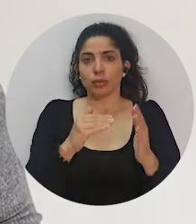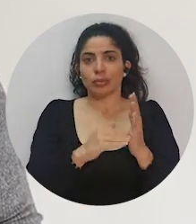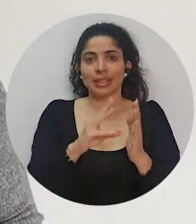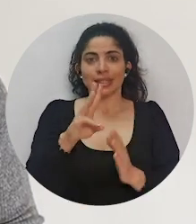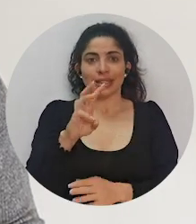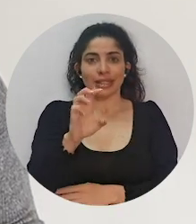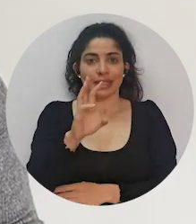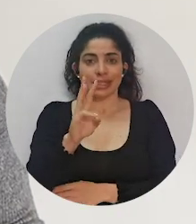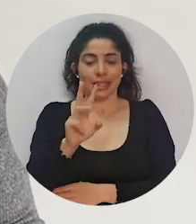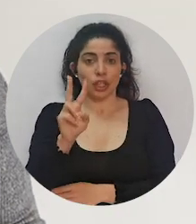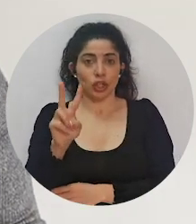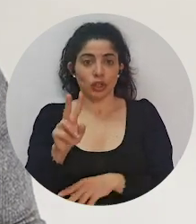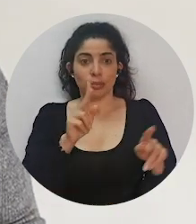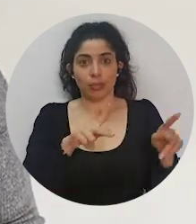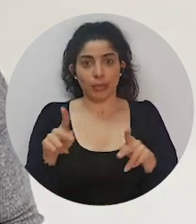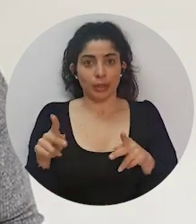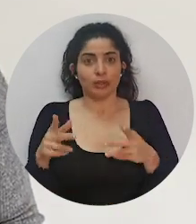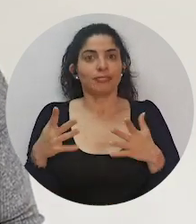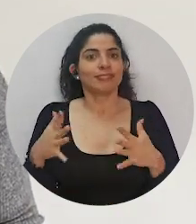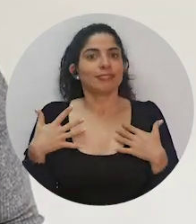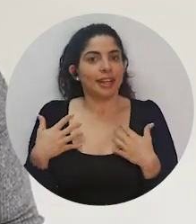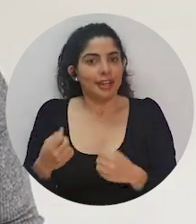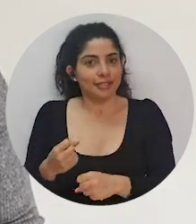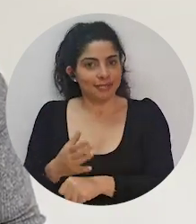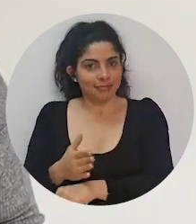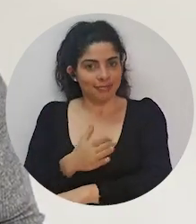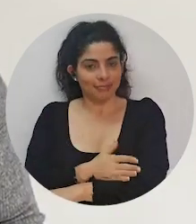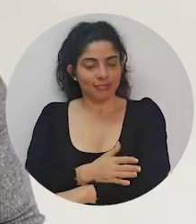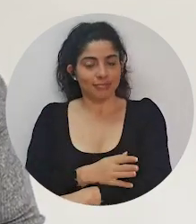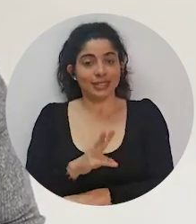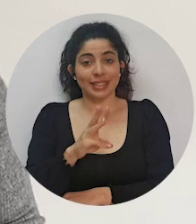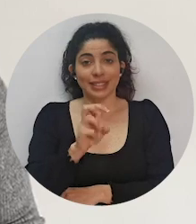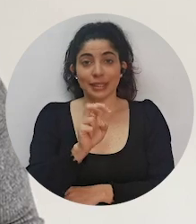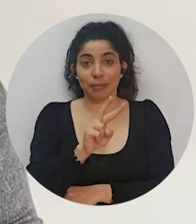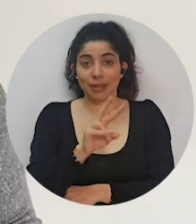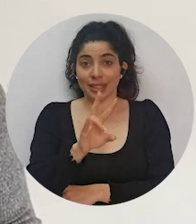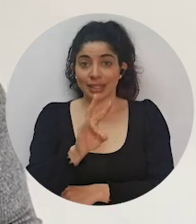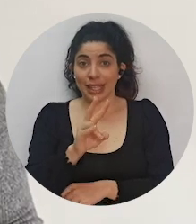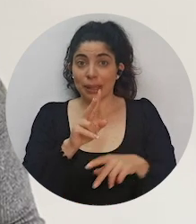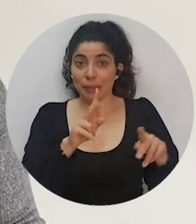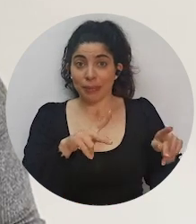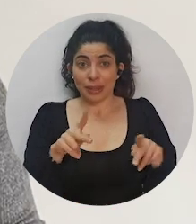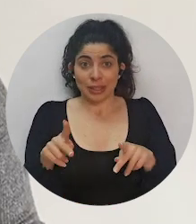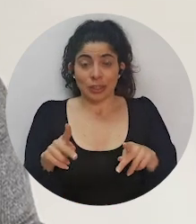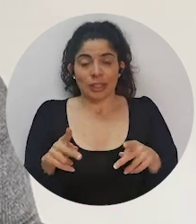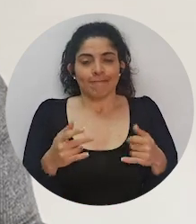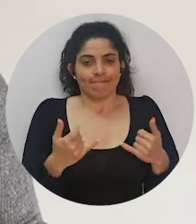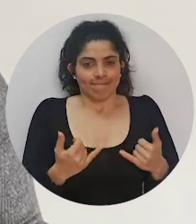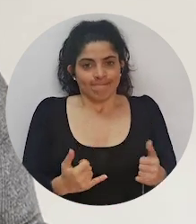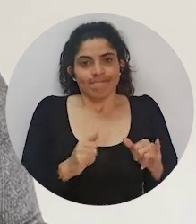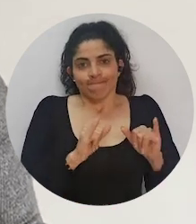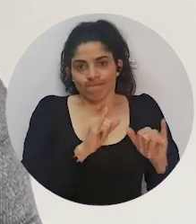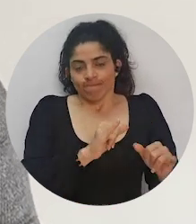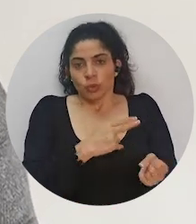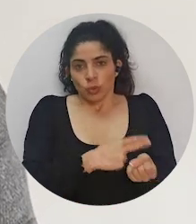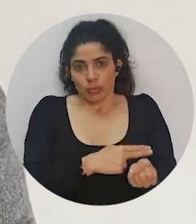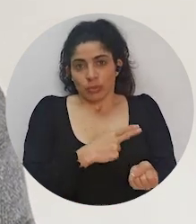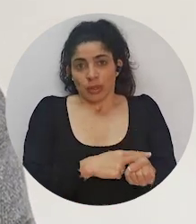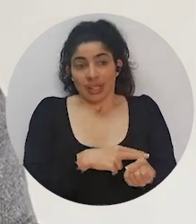,662 personas recuperadas, 627 personas se encuentran